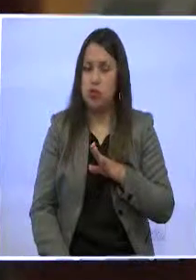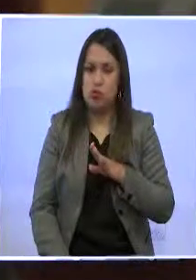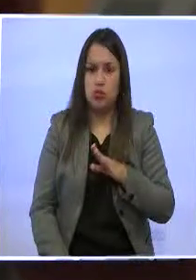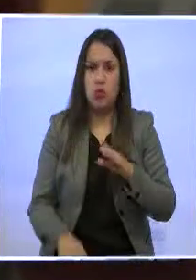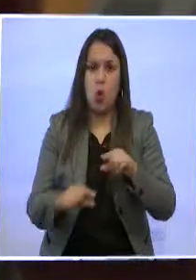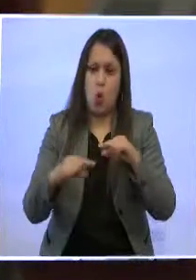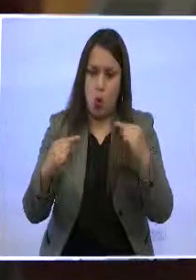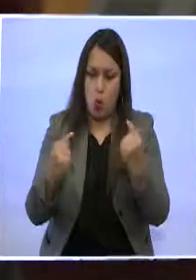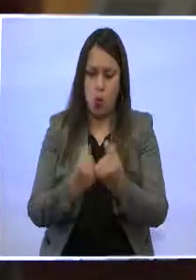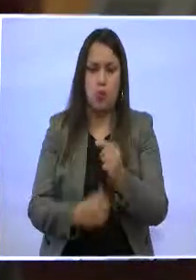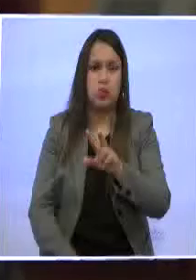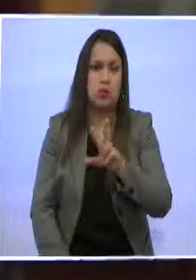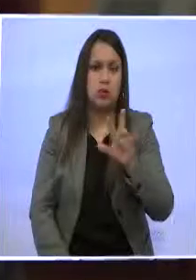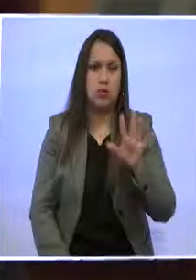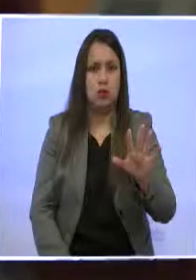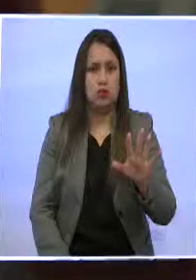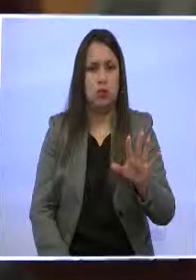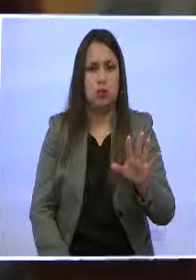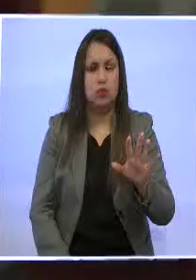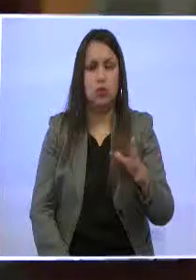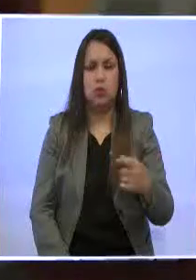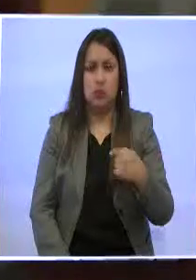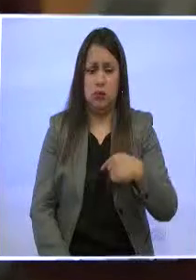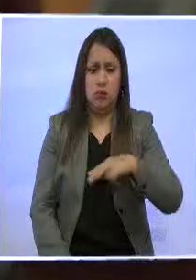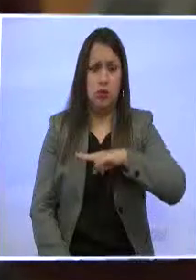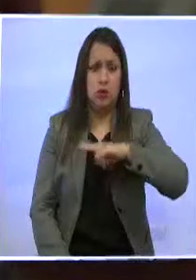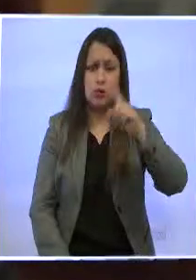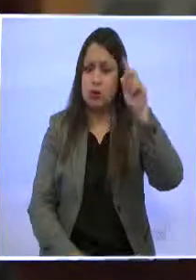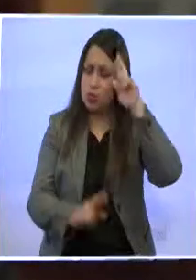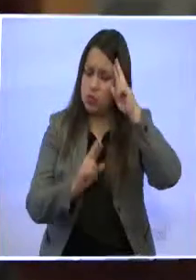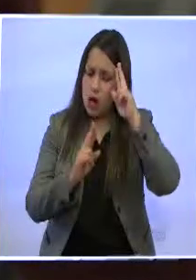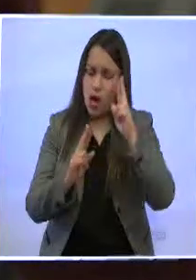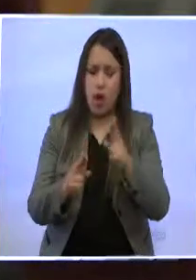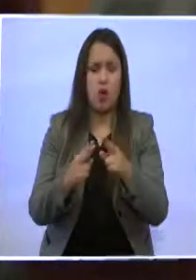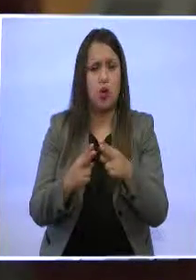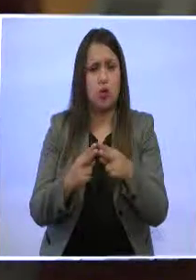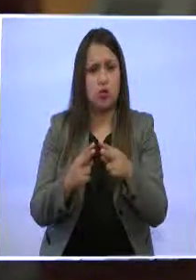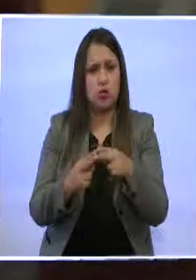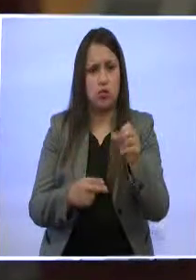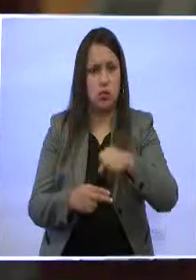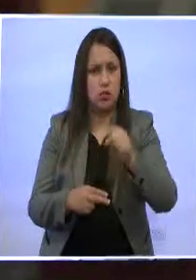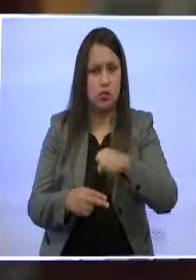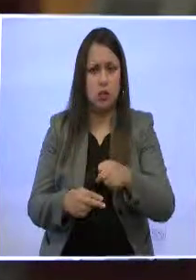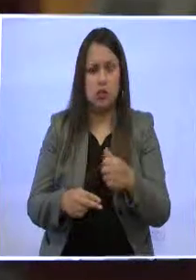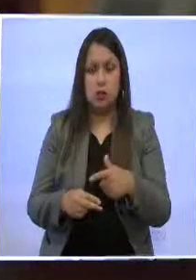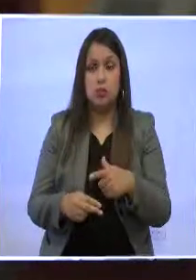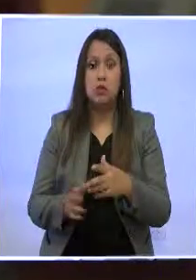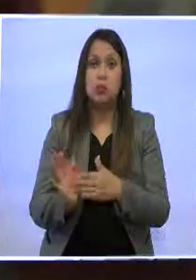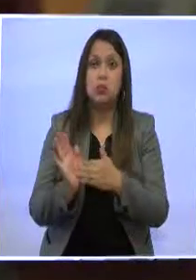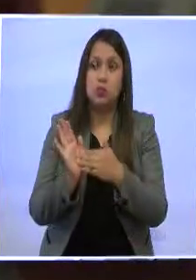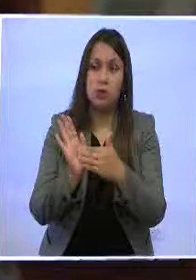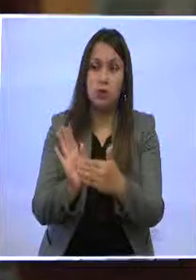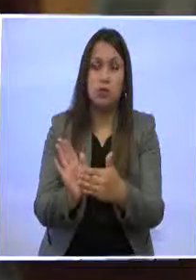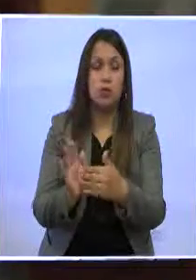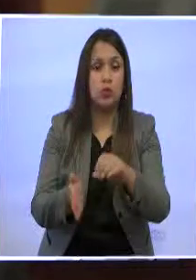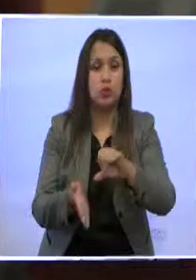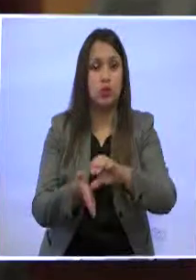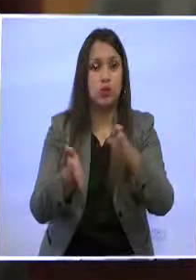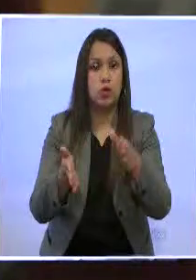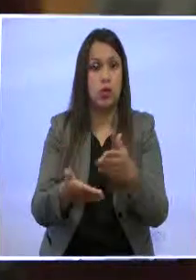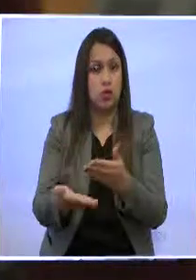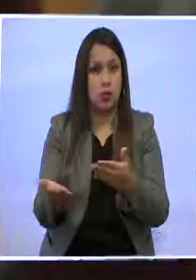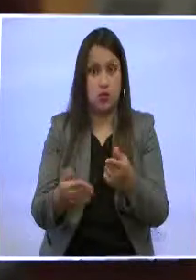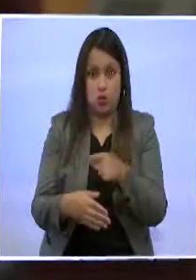porque nosotros reconocemos la importancia que tiene el dar cuenta primero a la ciudadanía de que fuimos